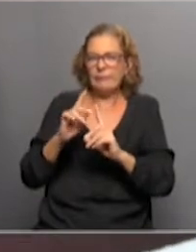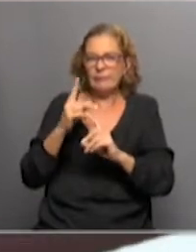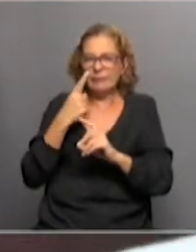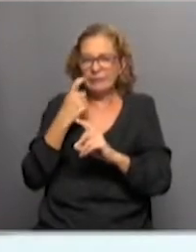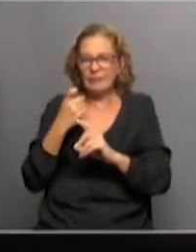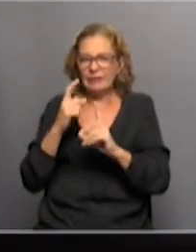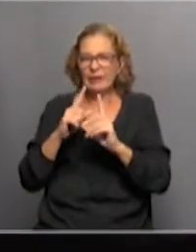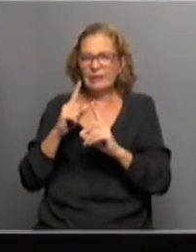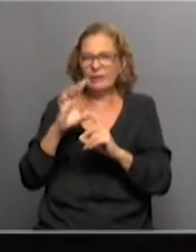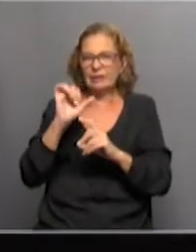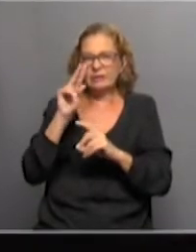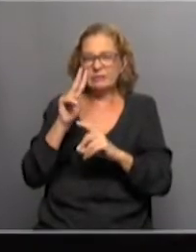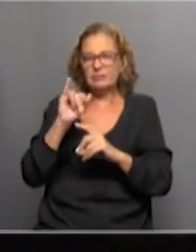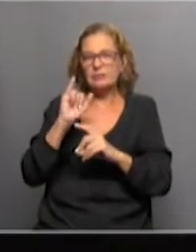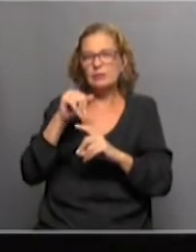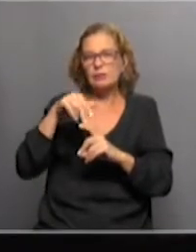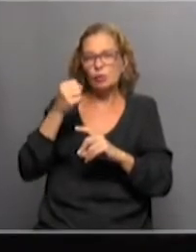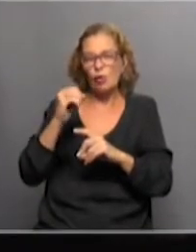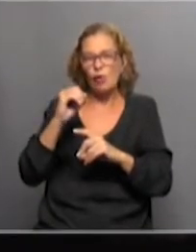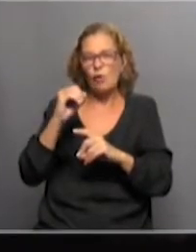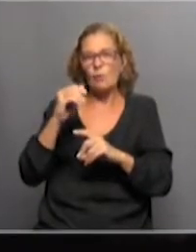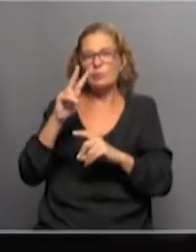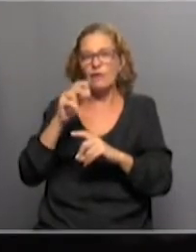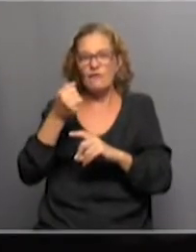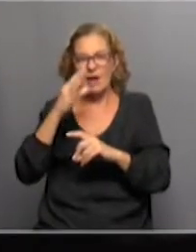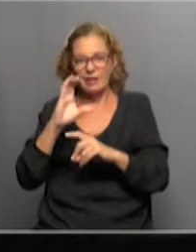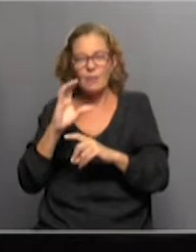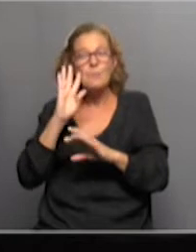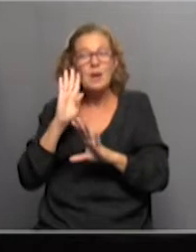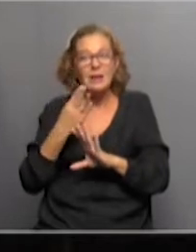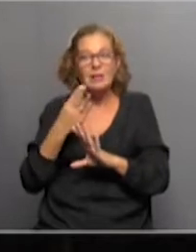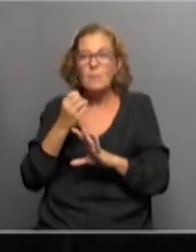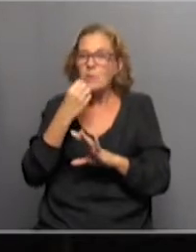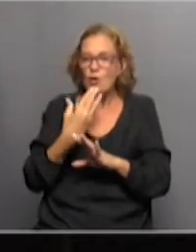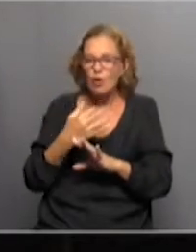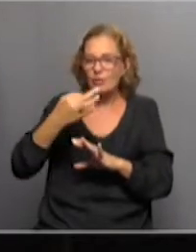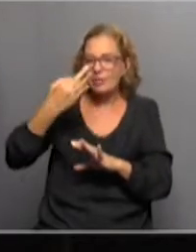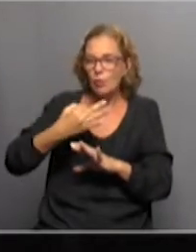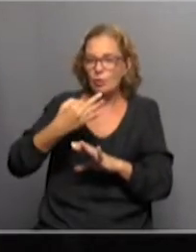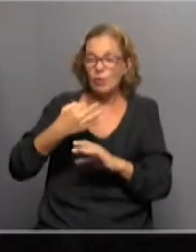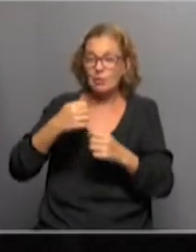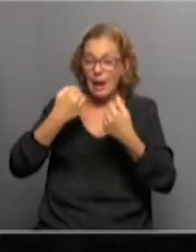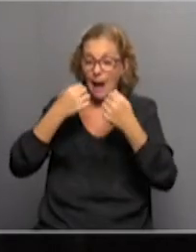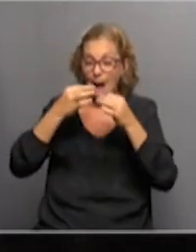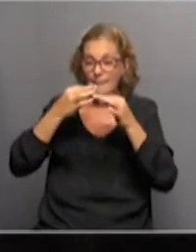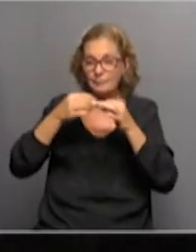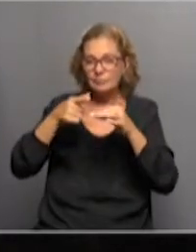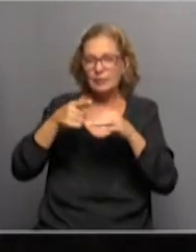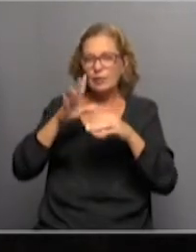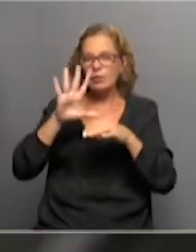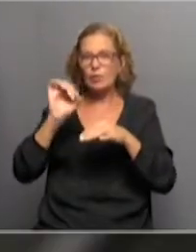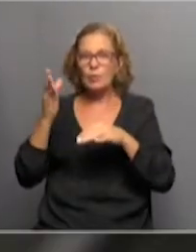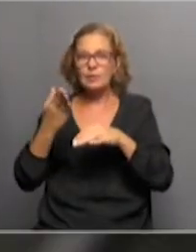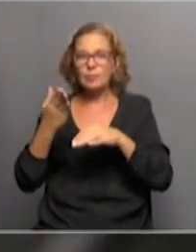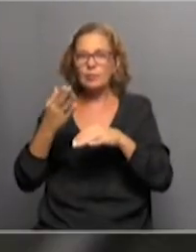con algunas, como la Sinovac, que se ve más eficacia en campo de la que se veía en los ensayos clínicos. O sea, más de ese 50